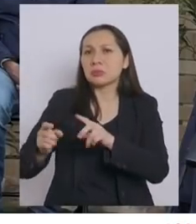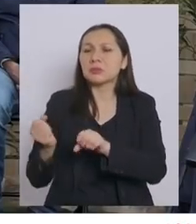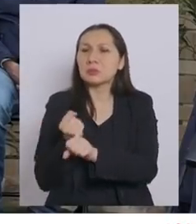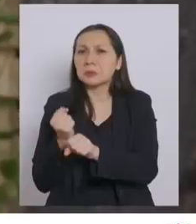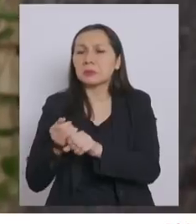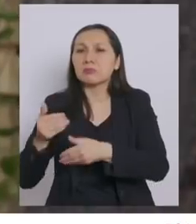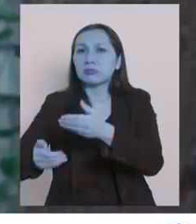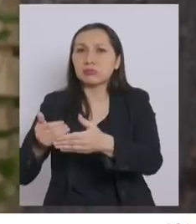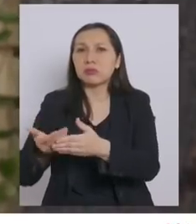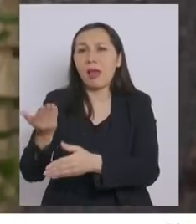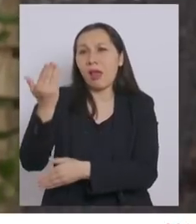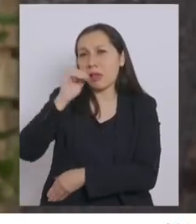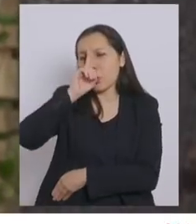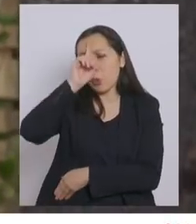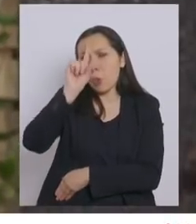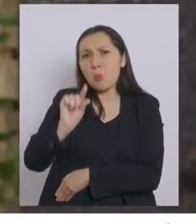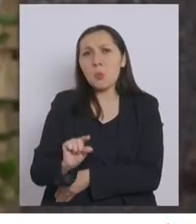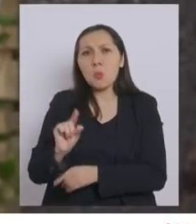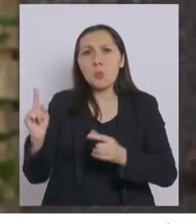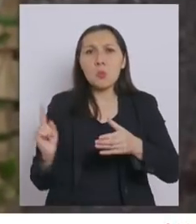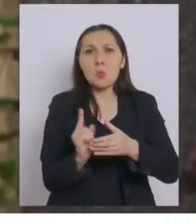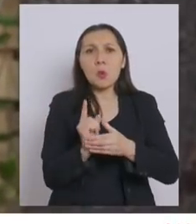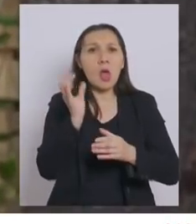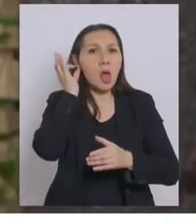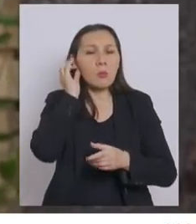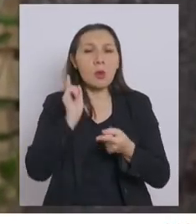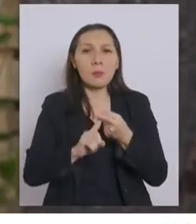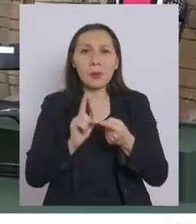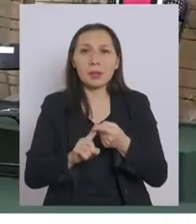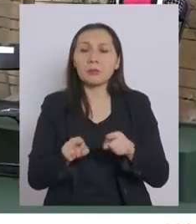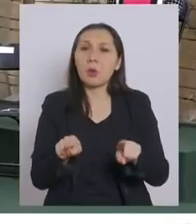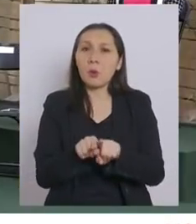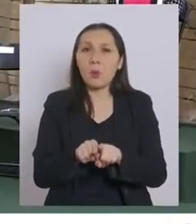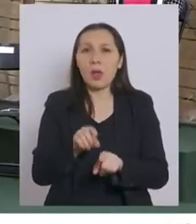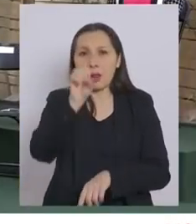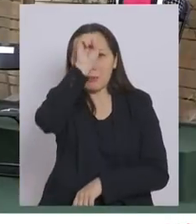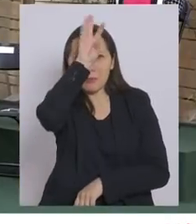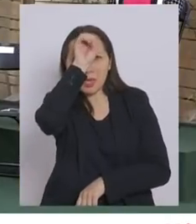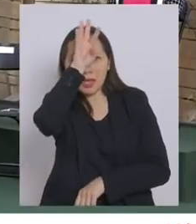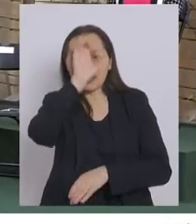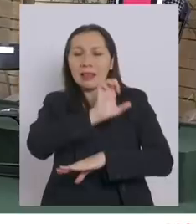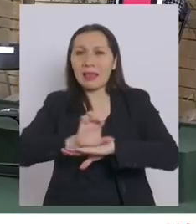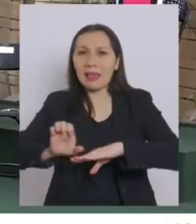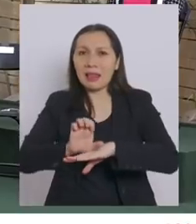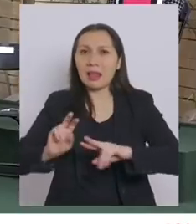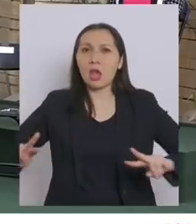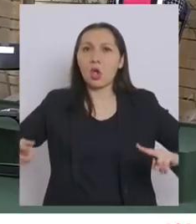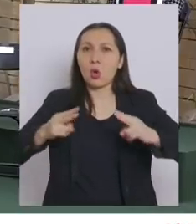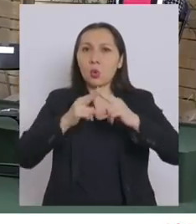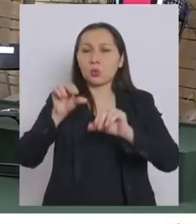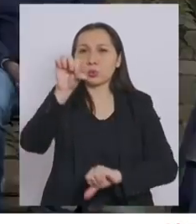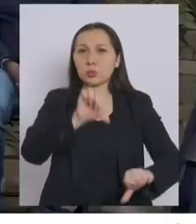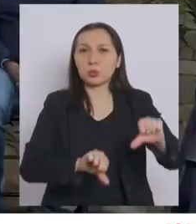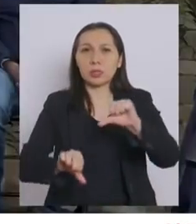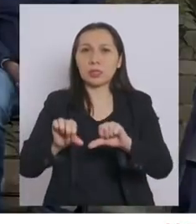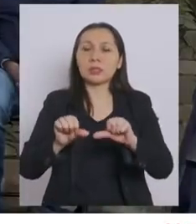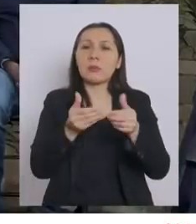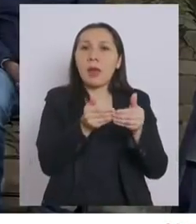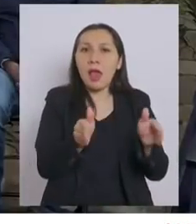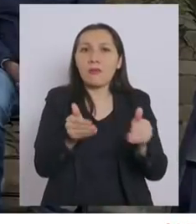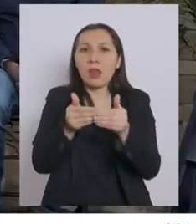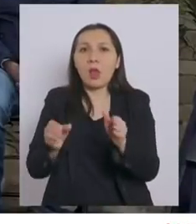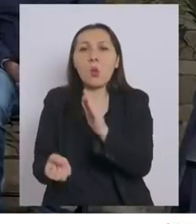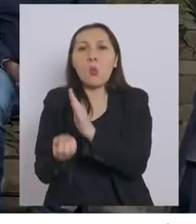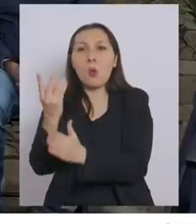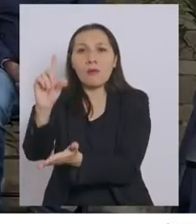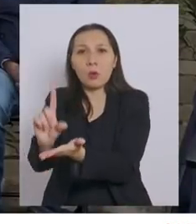tradicionalmente han tenido una baja participación de mujeres como lo son minería, energía, construcción y ciencia para abrir nuevos